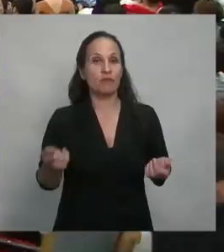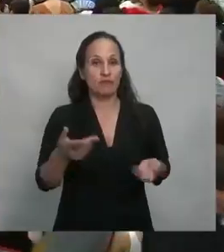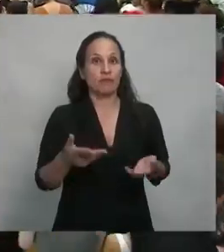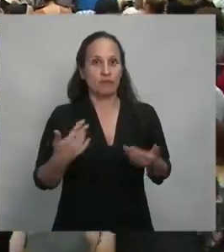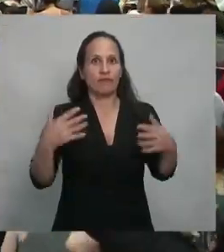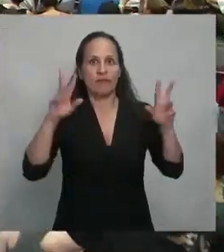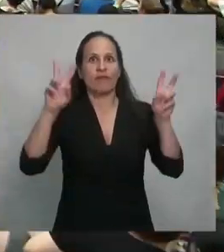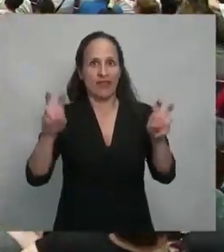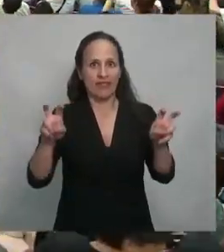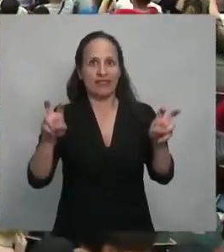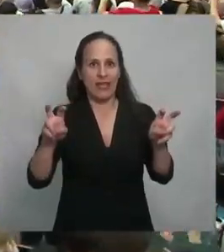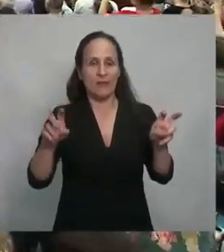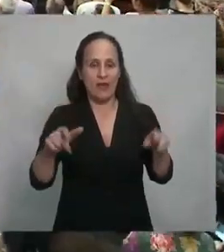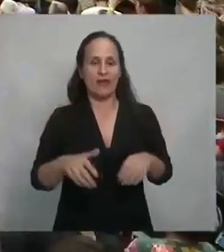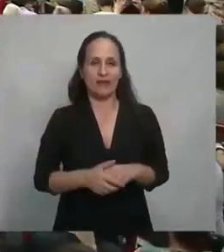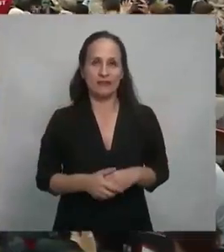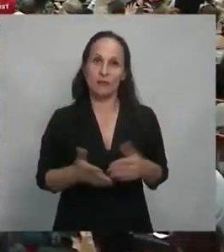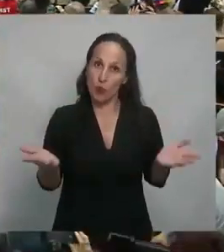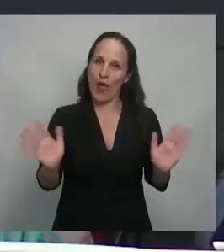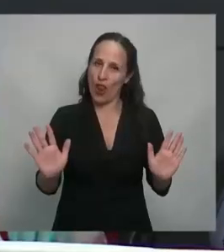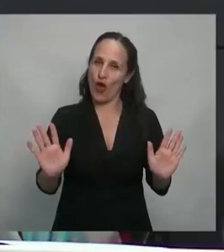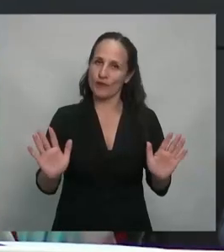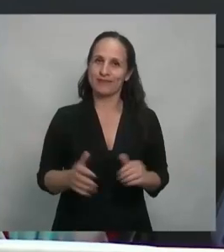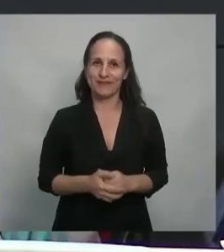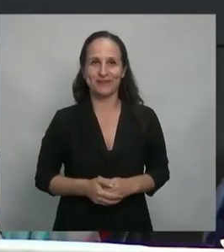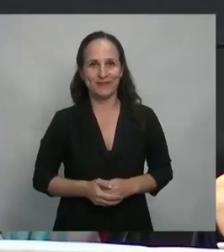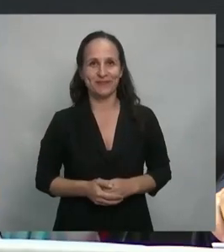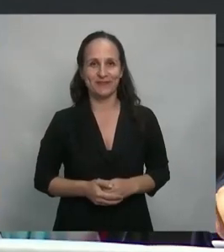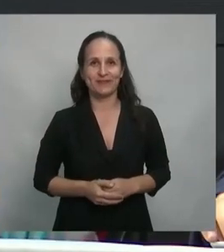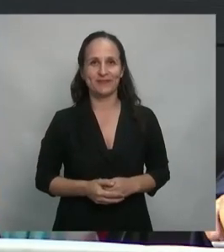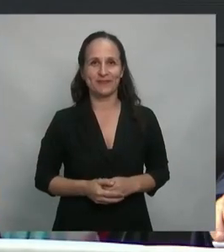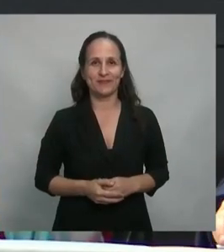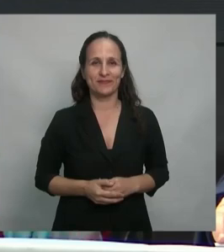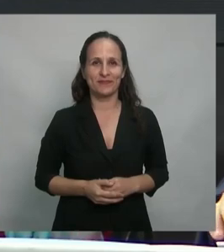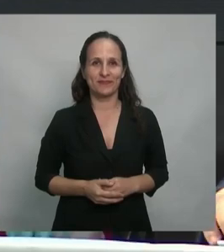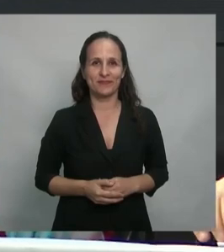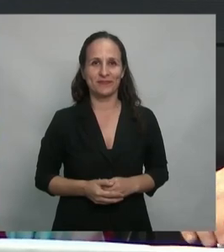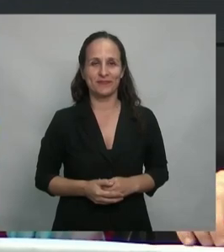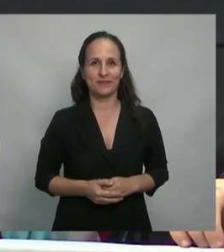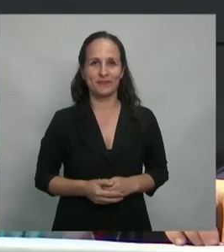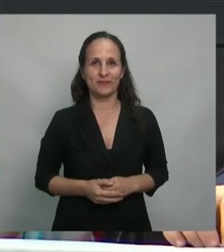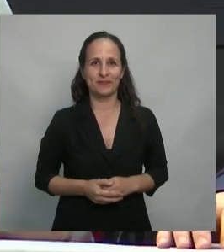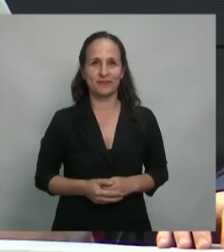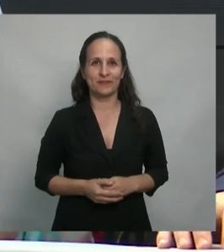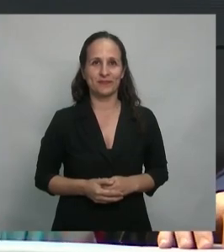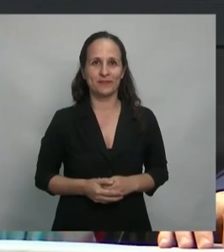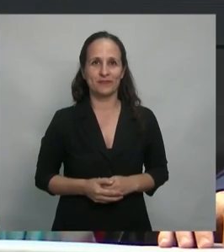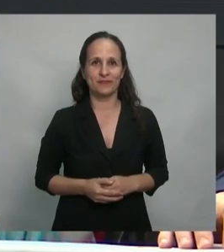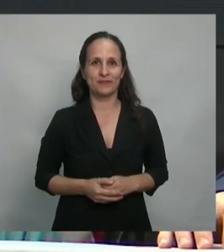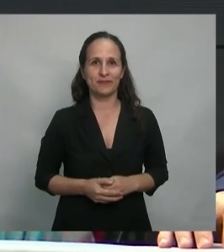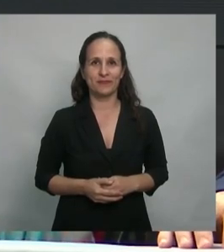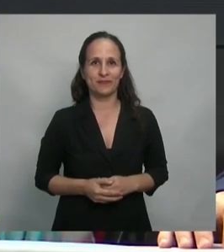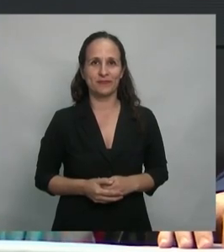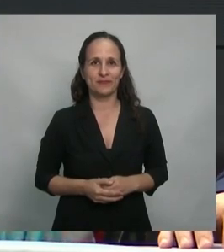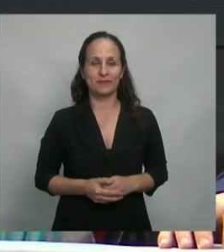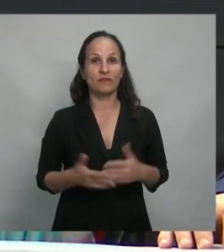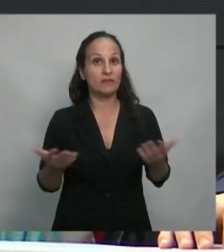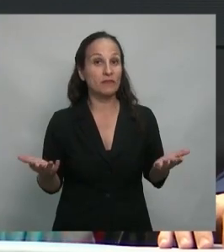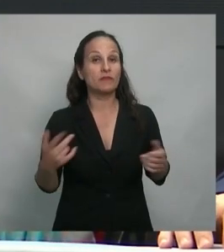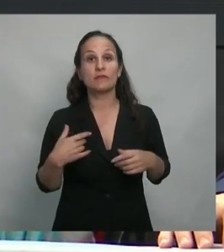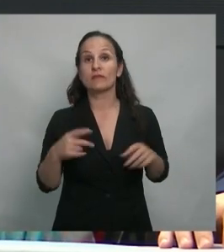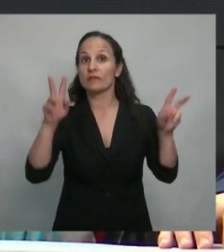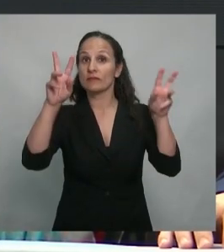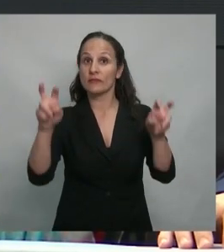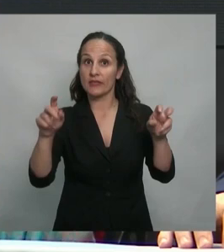que